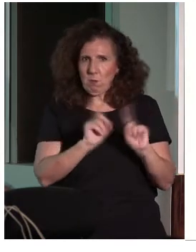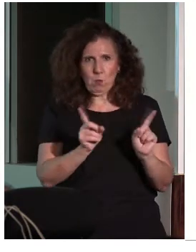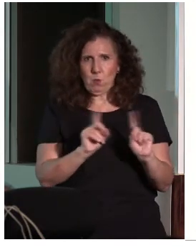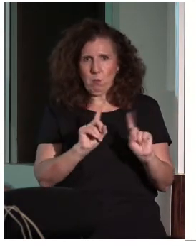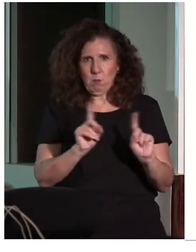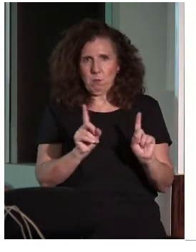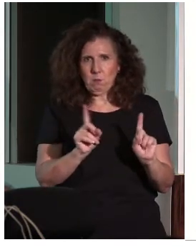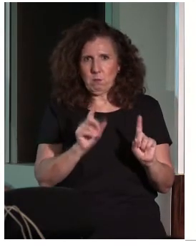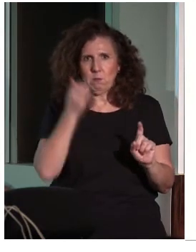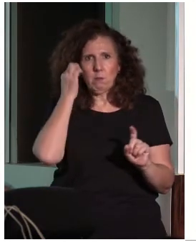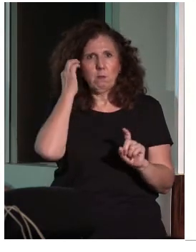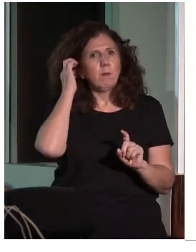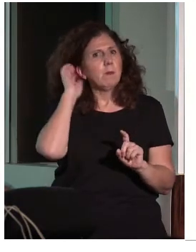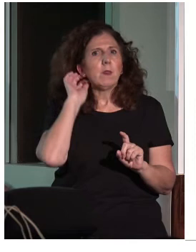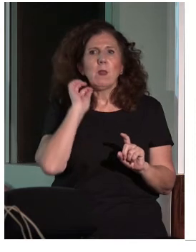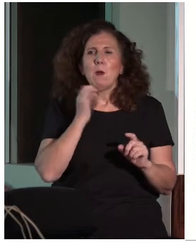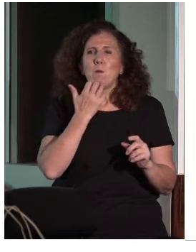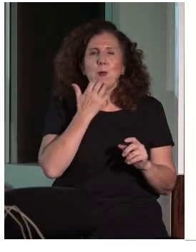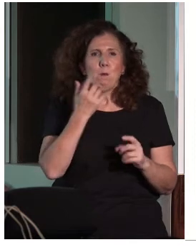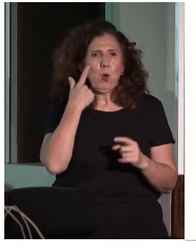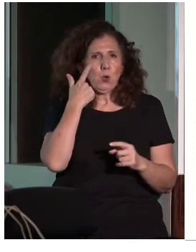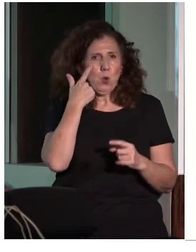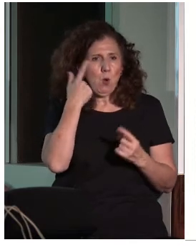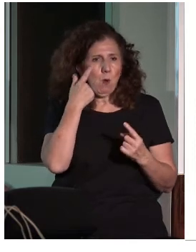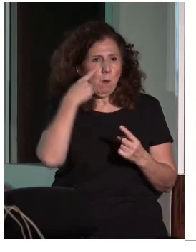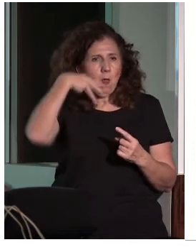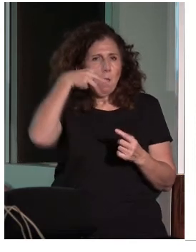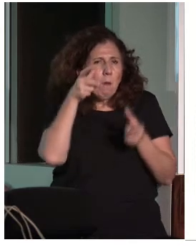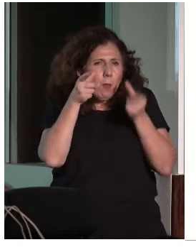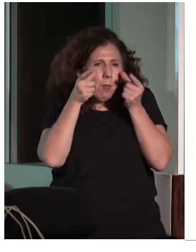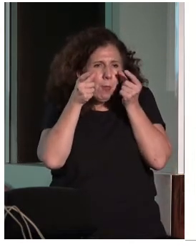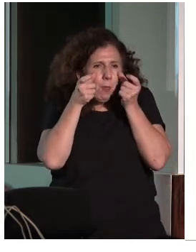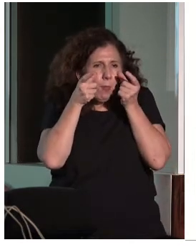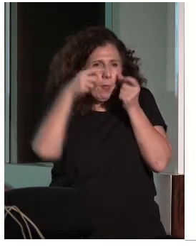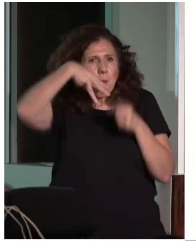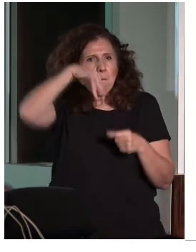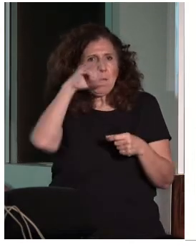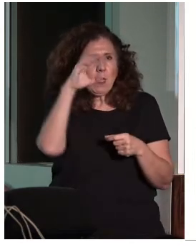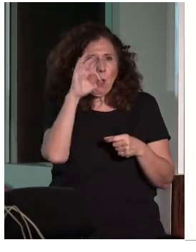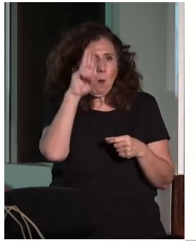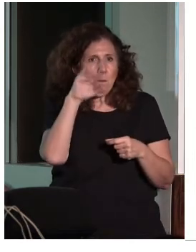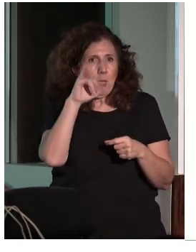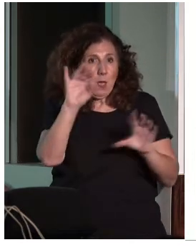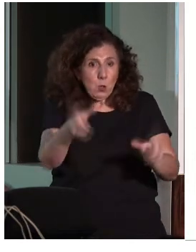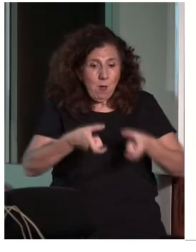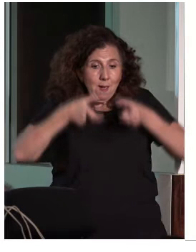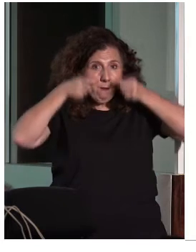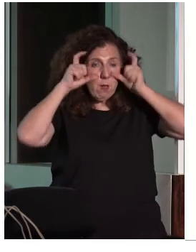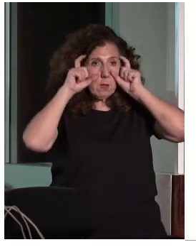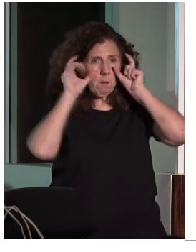me… Bueno, pues yo tengo miopía, me pongo las gafas y nadie me tiene que enseñar a usar esas gafas, porque me las pongo y veo.